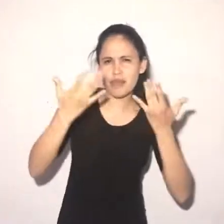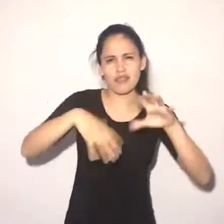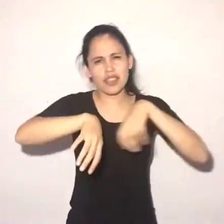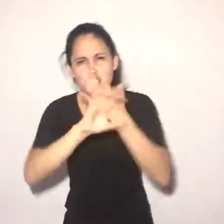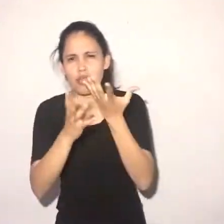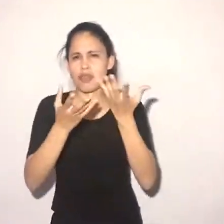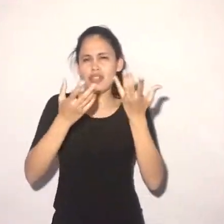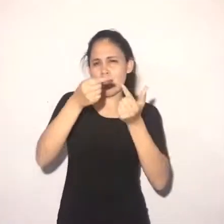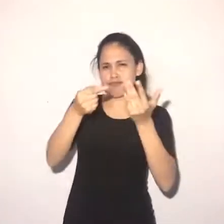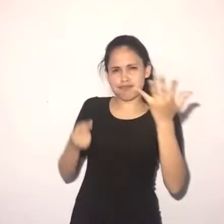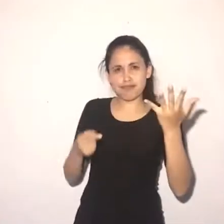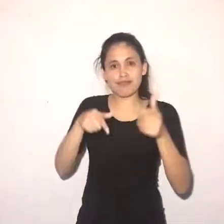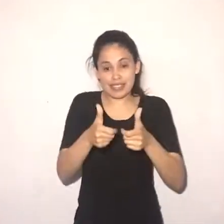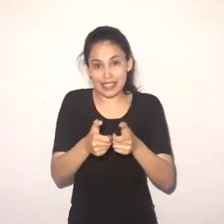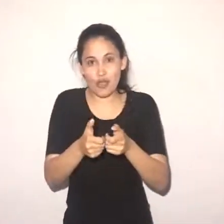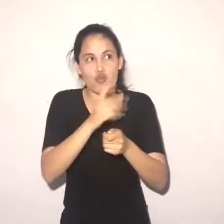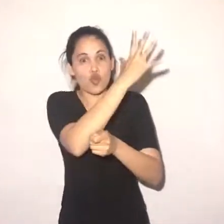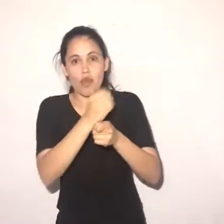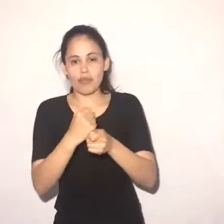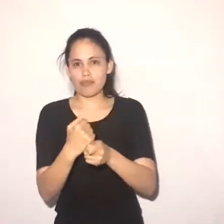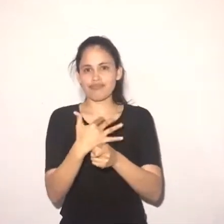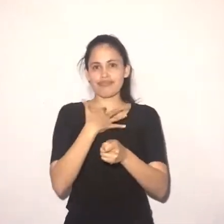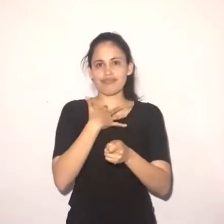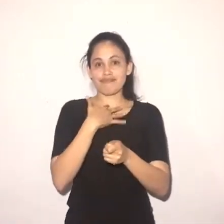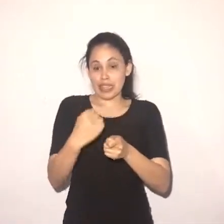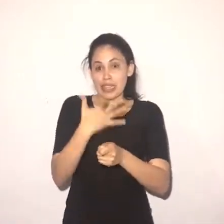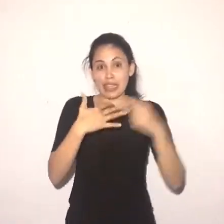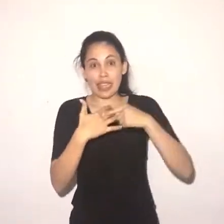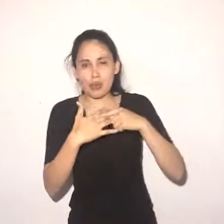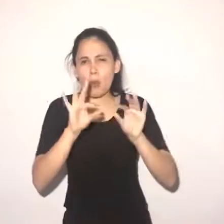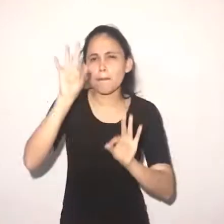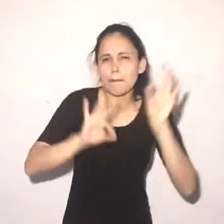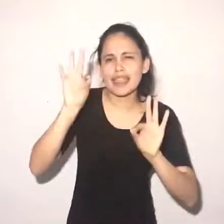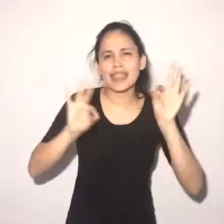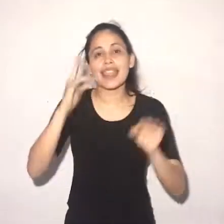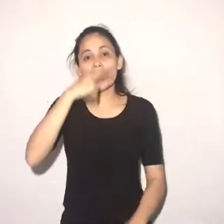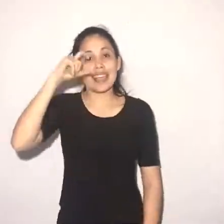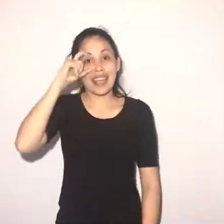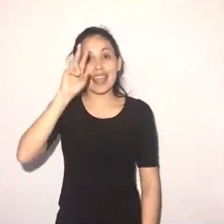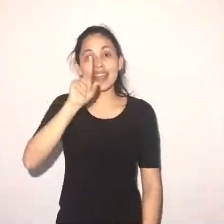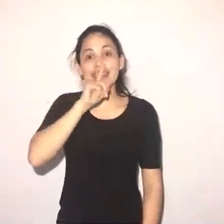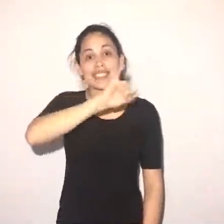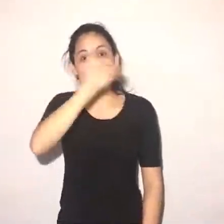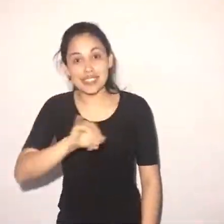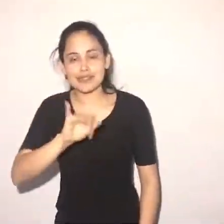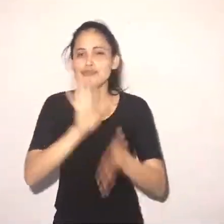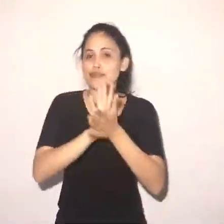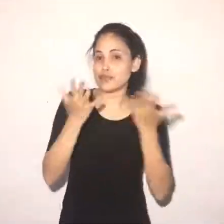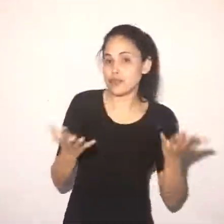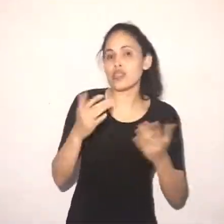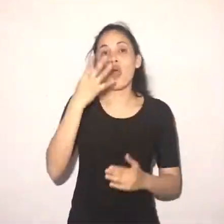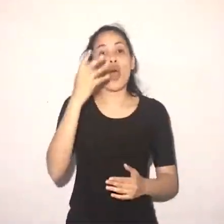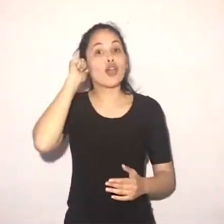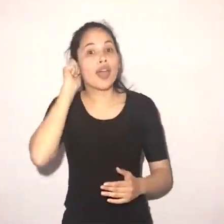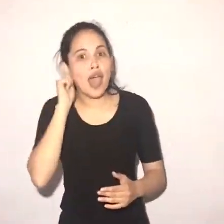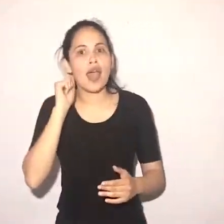5G llega a 300 GHz. Este bando de ancha va a permitir conectar muchos dispositivos al mismo